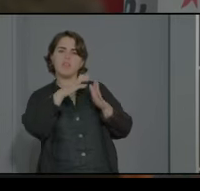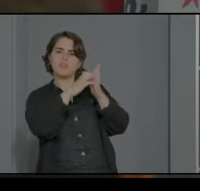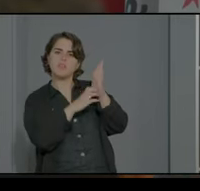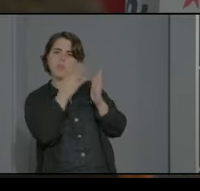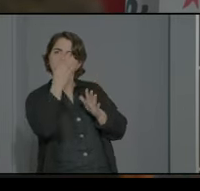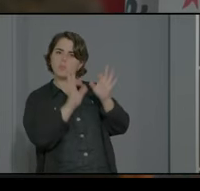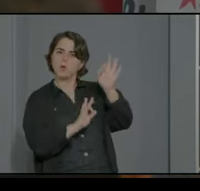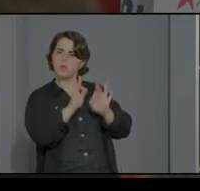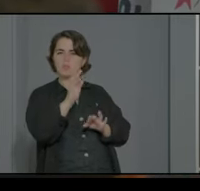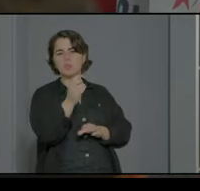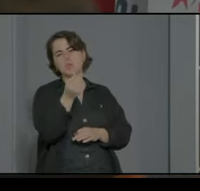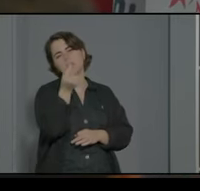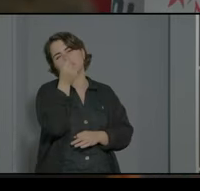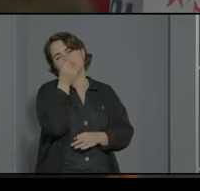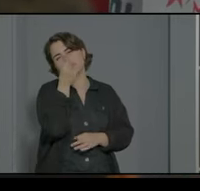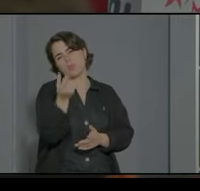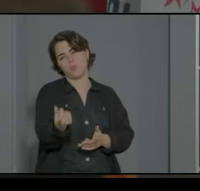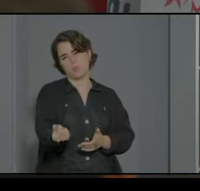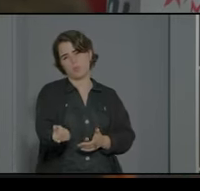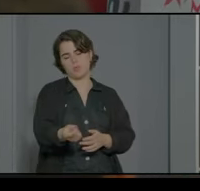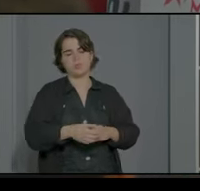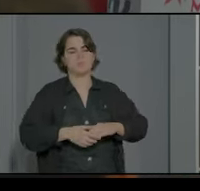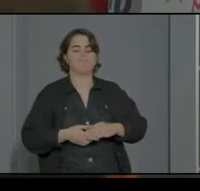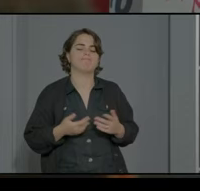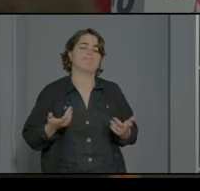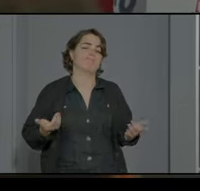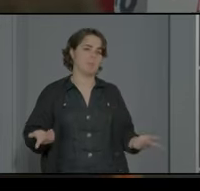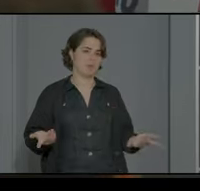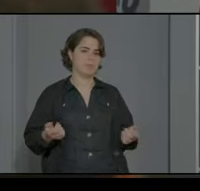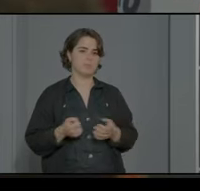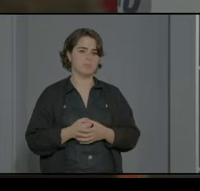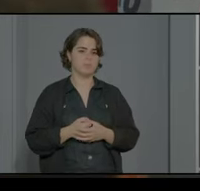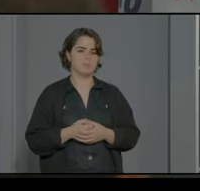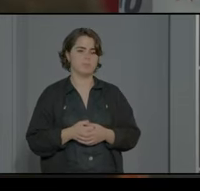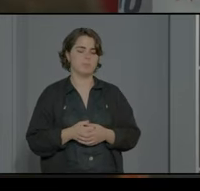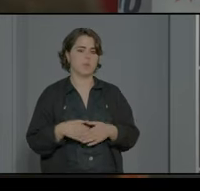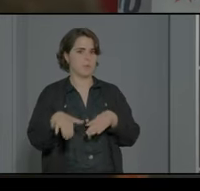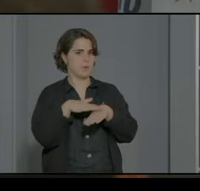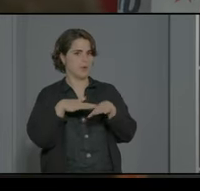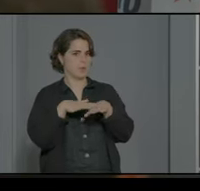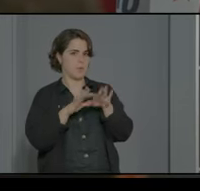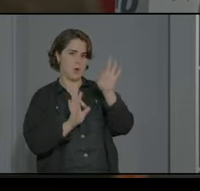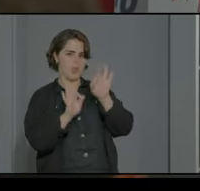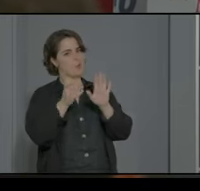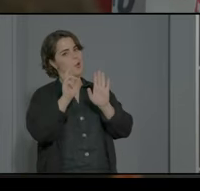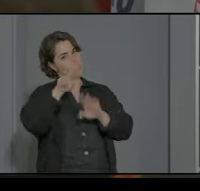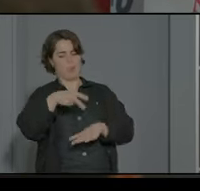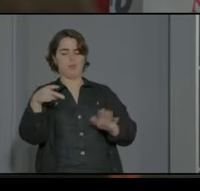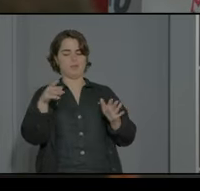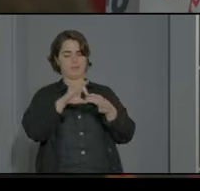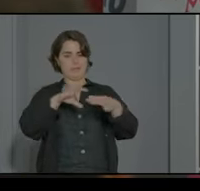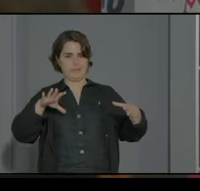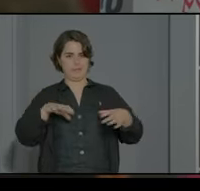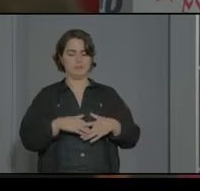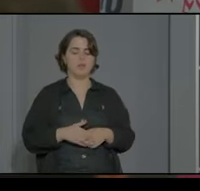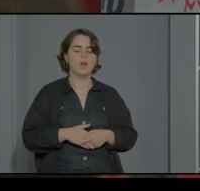del 4% es un poco pobre claro eh perdón me he equivocado no era porcentual eh